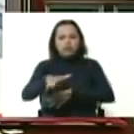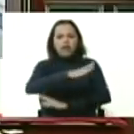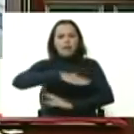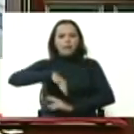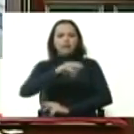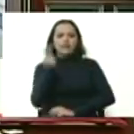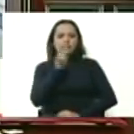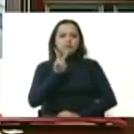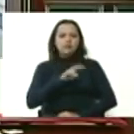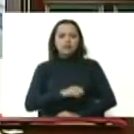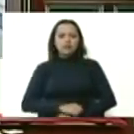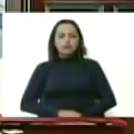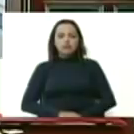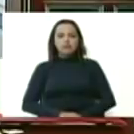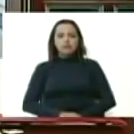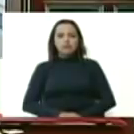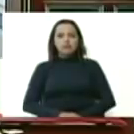venezolano